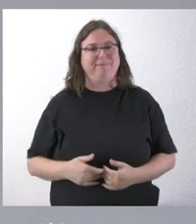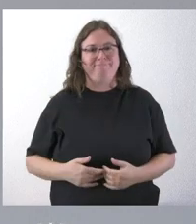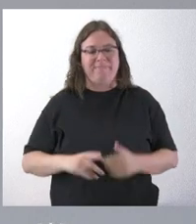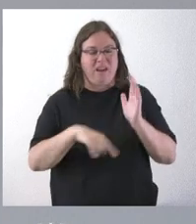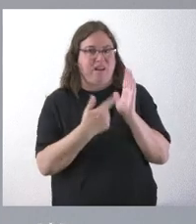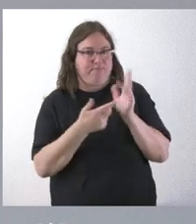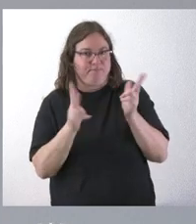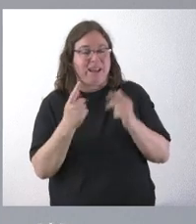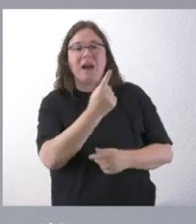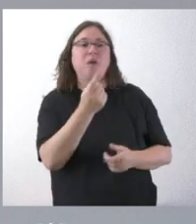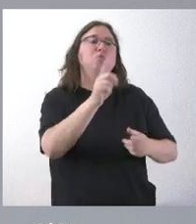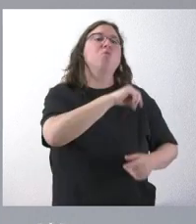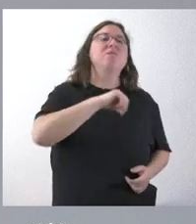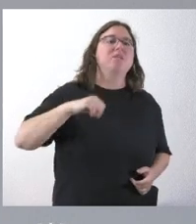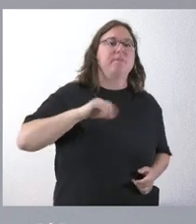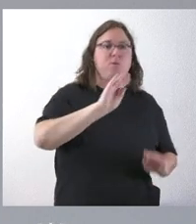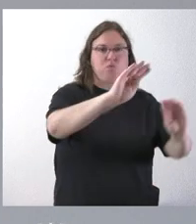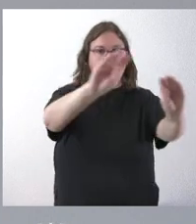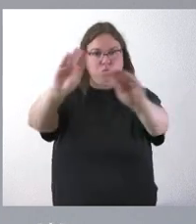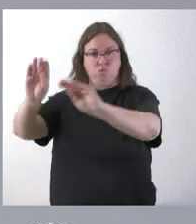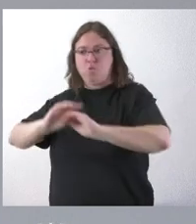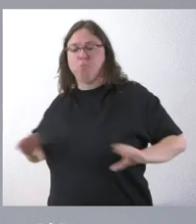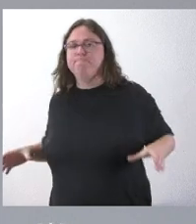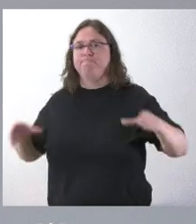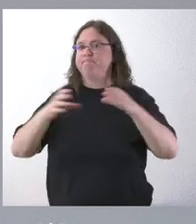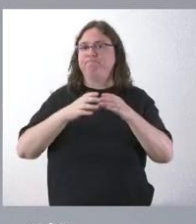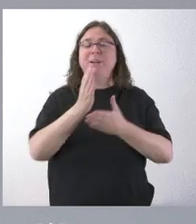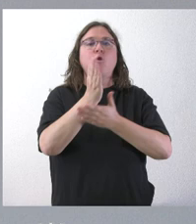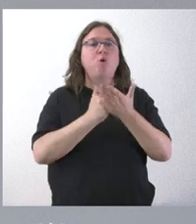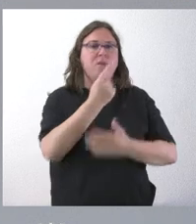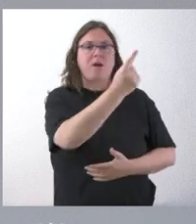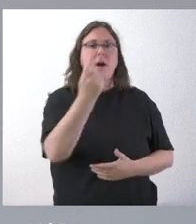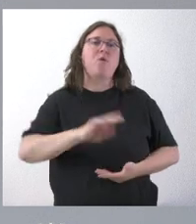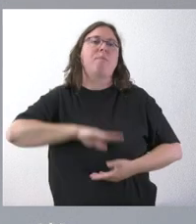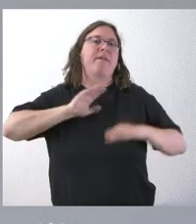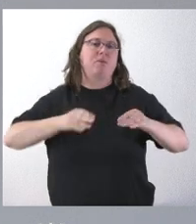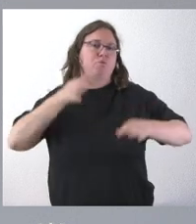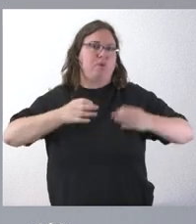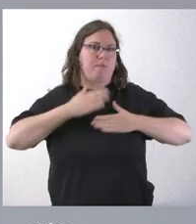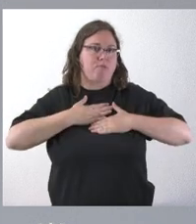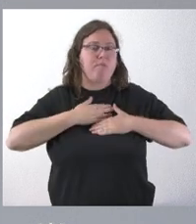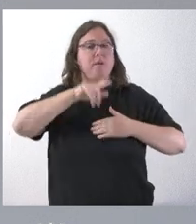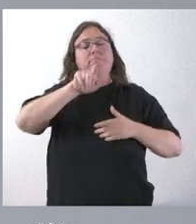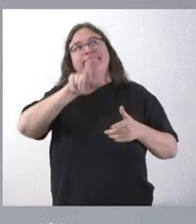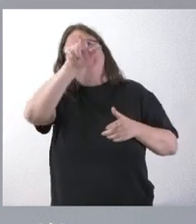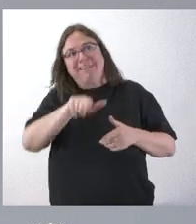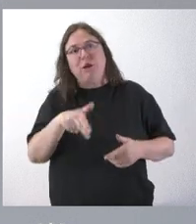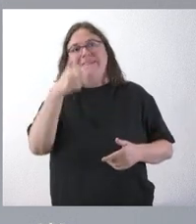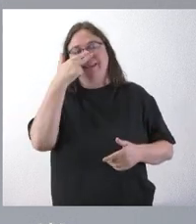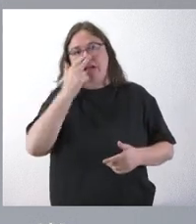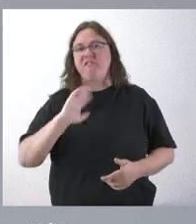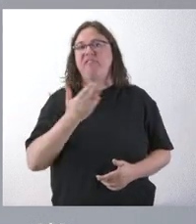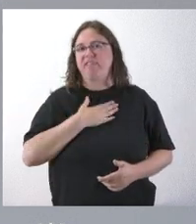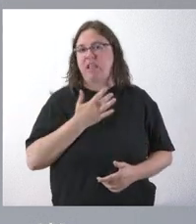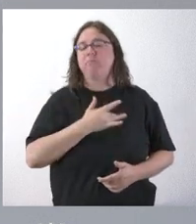individualmente tiene su legitimación y su capacidad jurídica. Cada comunidad autónoma, cada interesado que se considere perjudicado por dicha